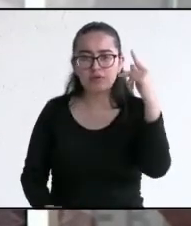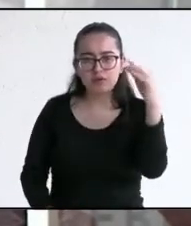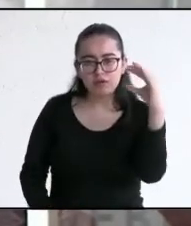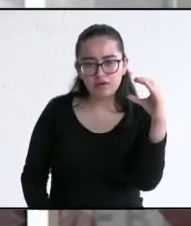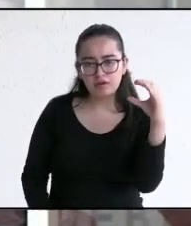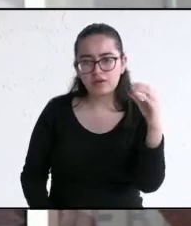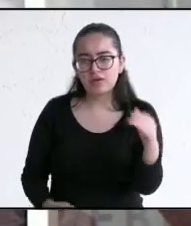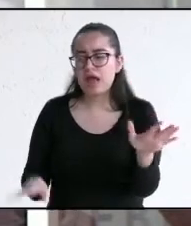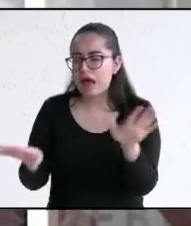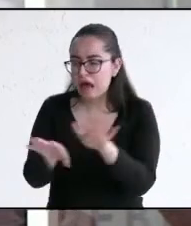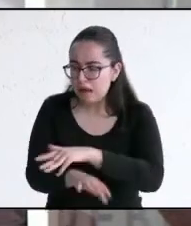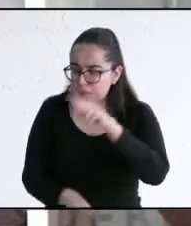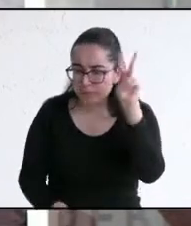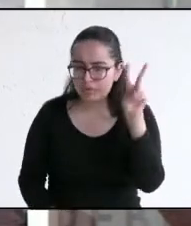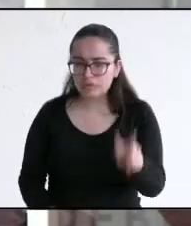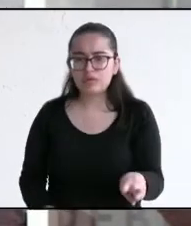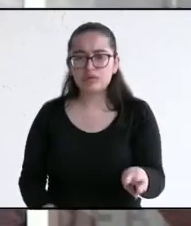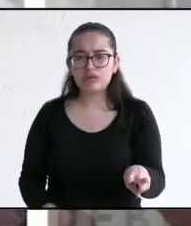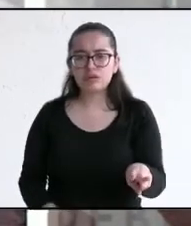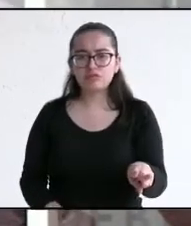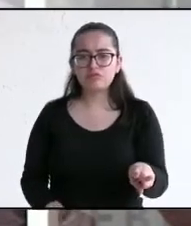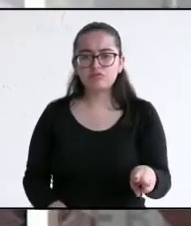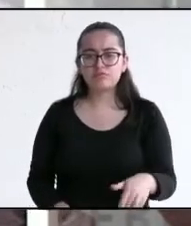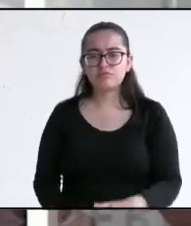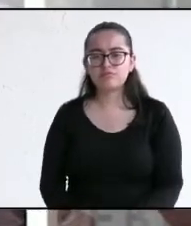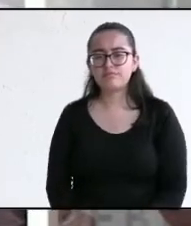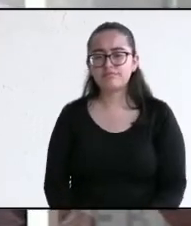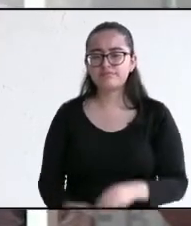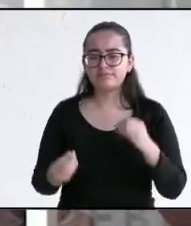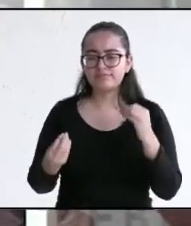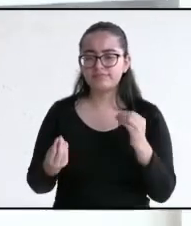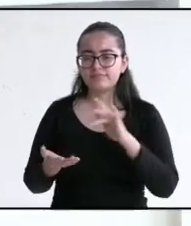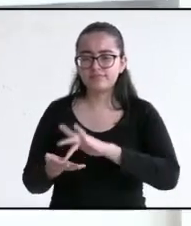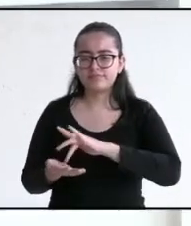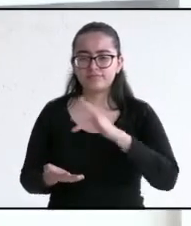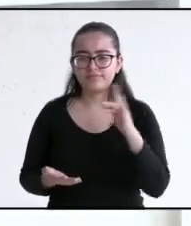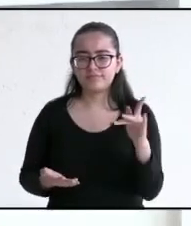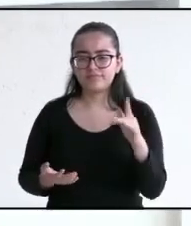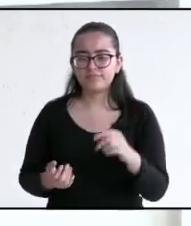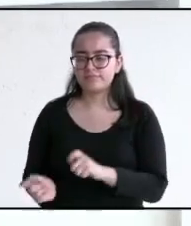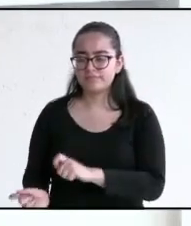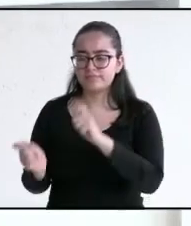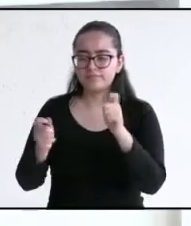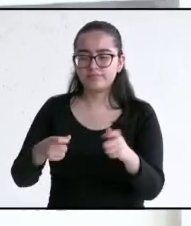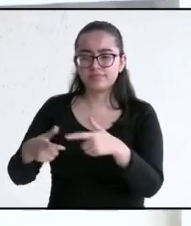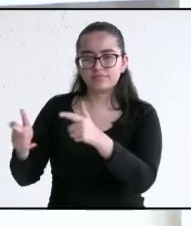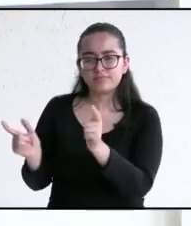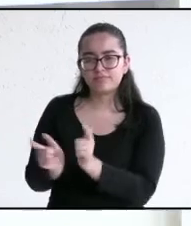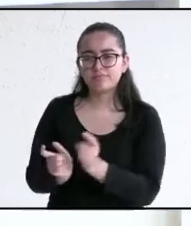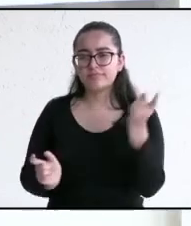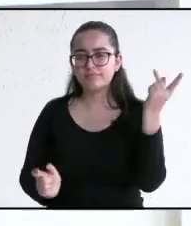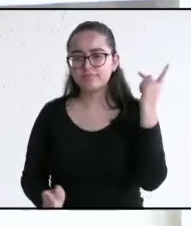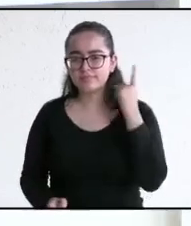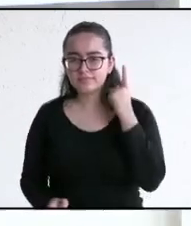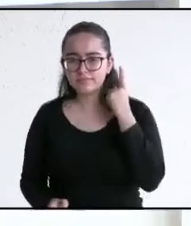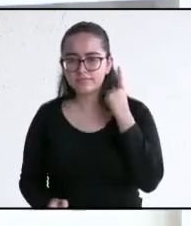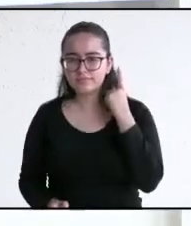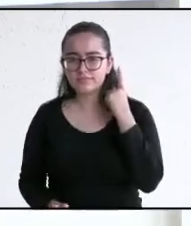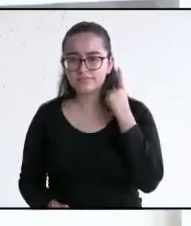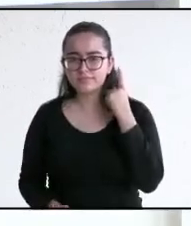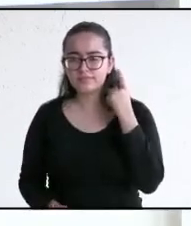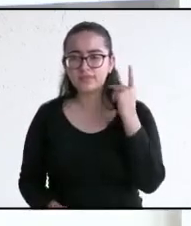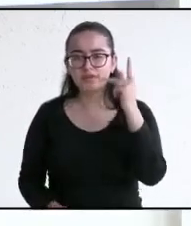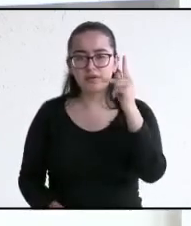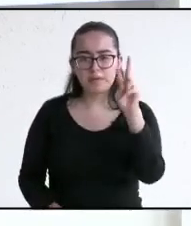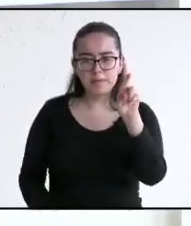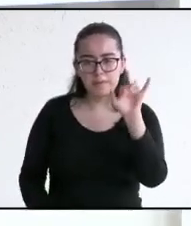cambio real sin políticos, ciudadanos solamente. Muchísimas gracias, candidato. Ahora le toca el turno a la candidata del PRI,